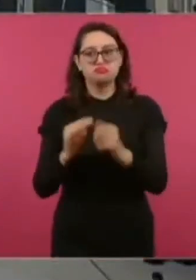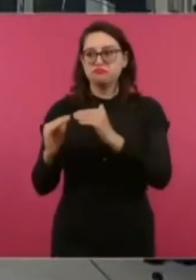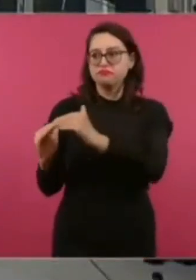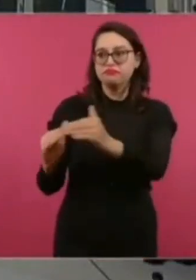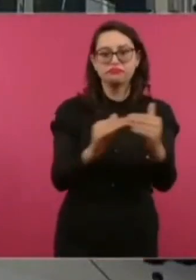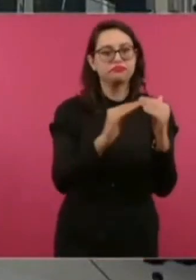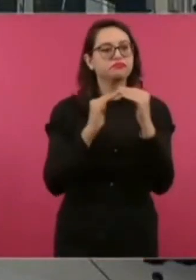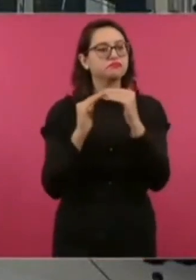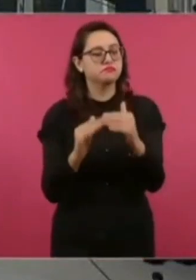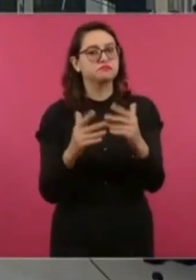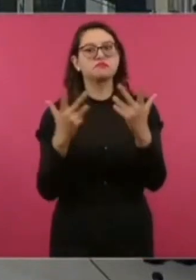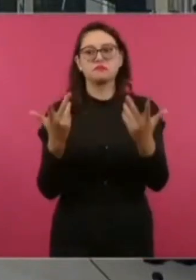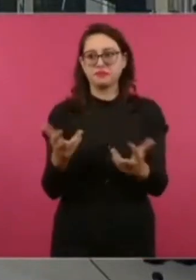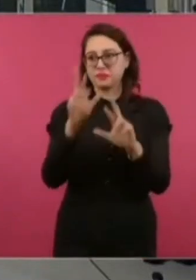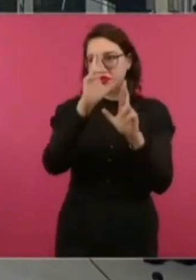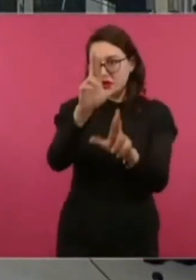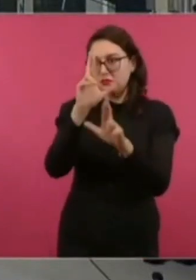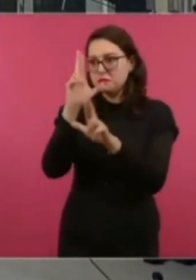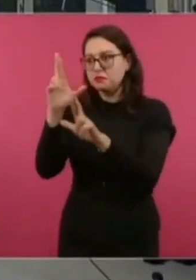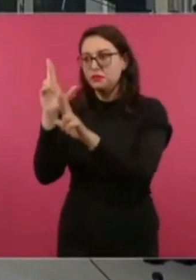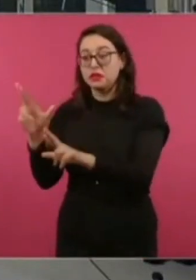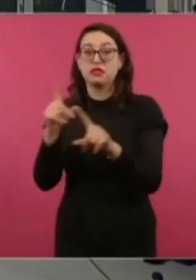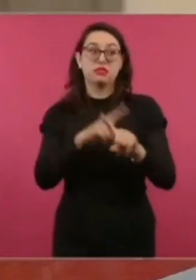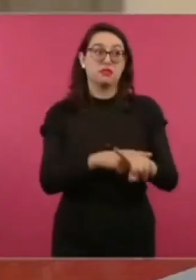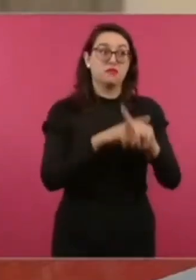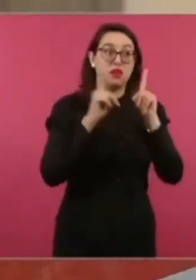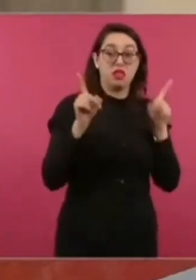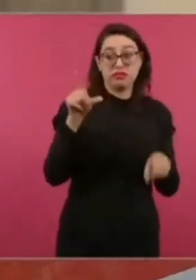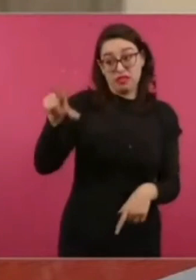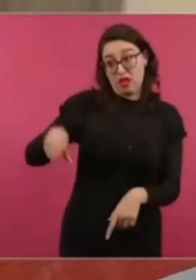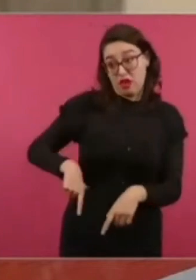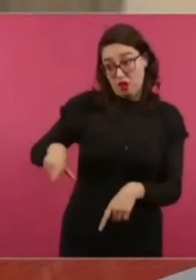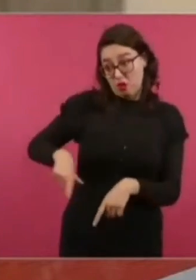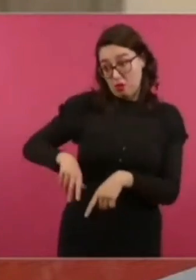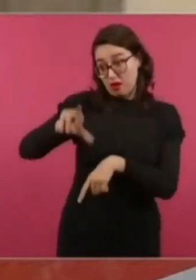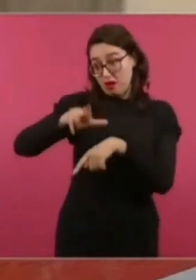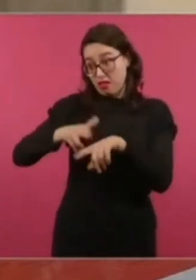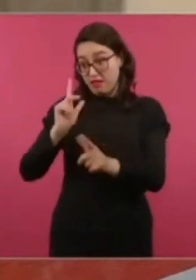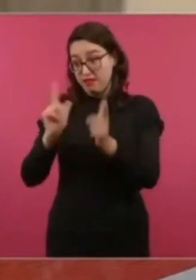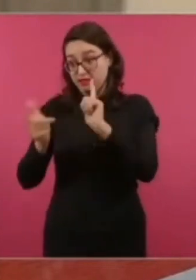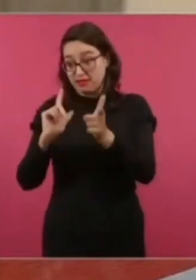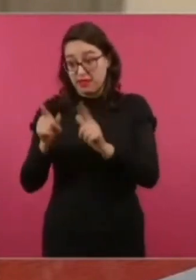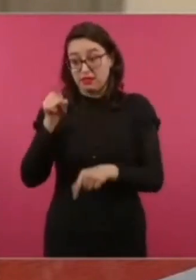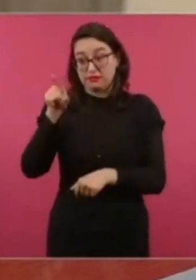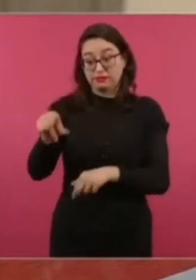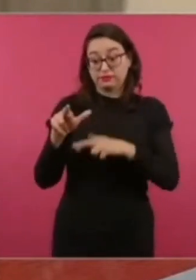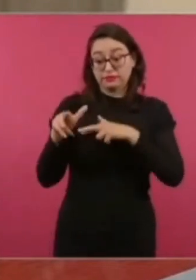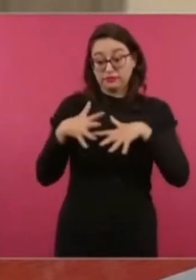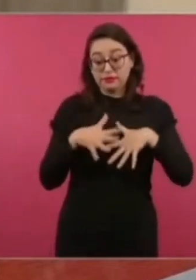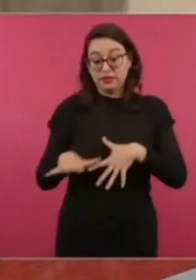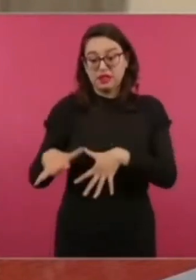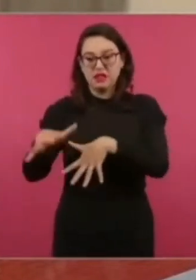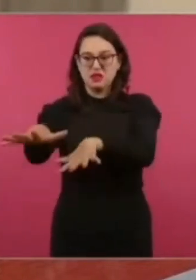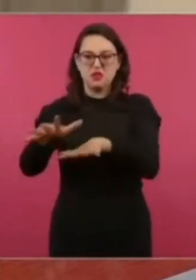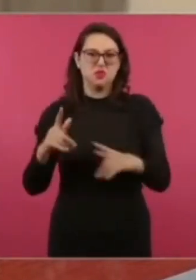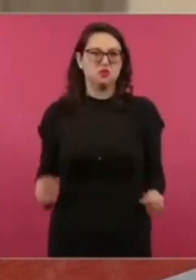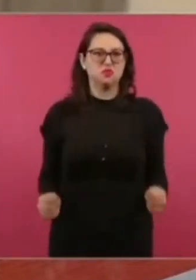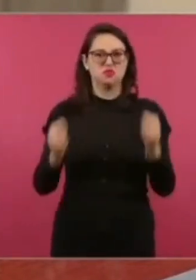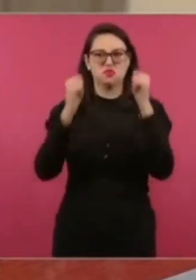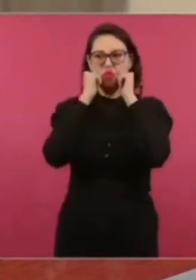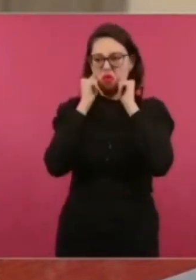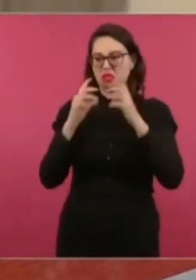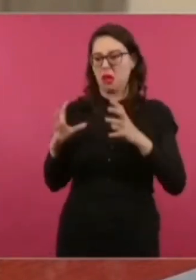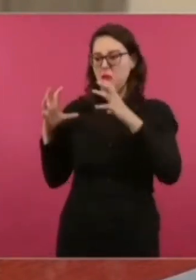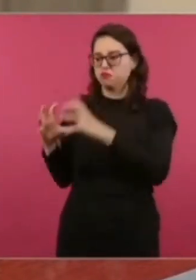colocar boyas con alambres de púas en el río Bravo, violando incluso nuestra